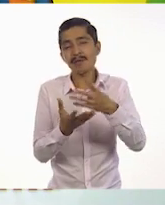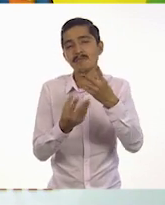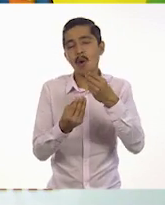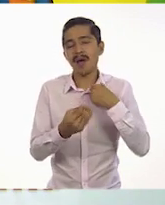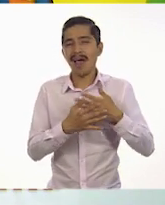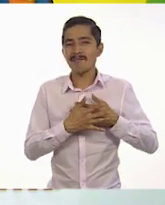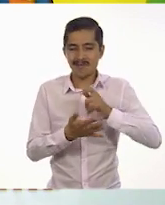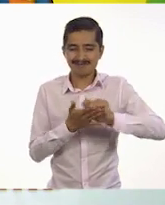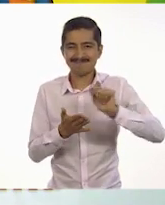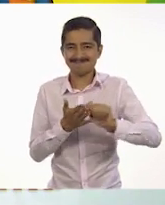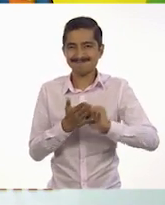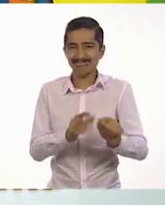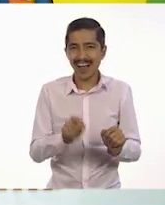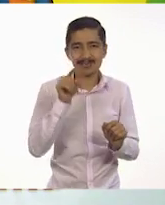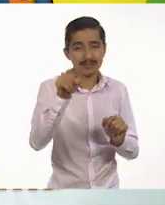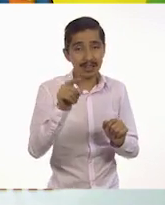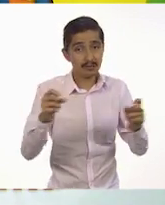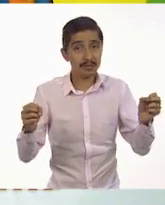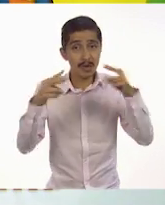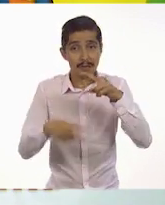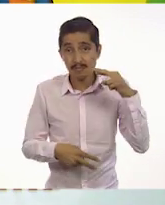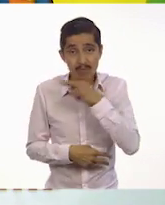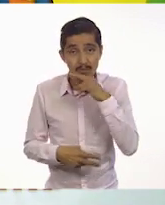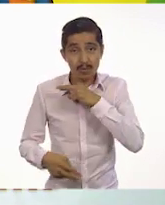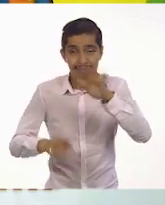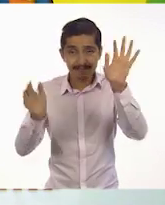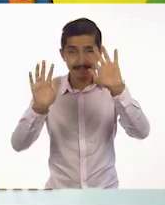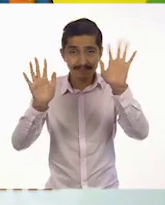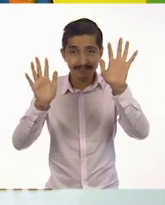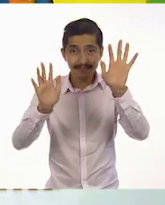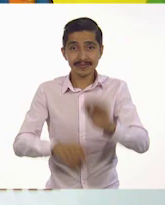amor les escribimos. ¡Nos vemos pronto! ¡Adiós!